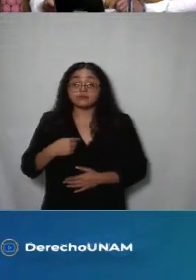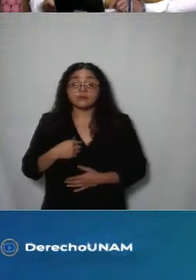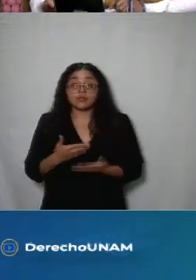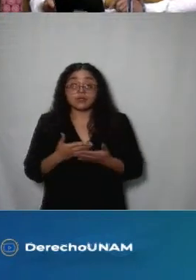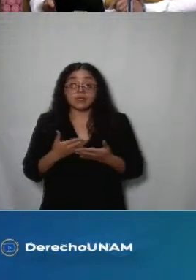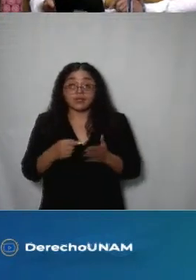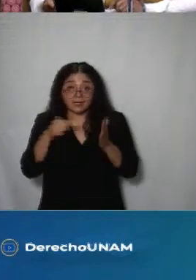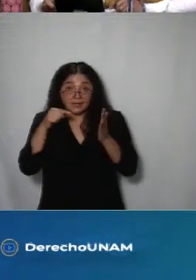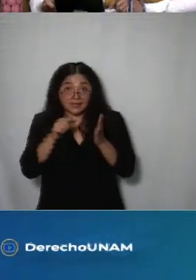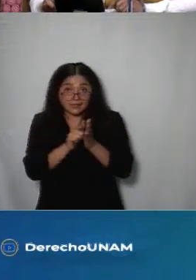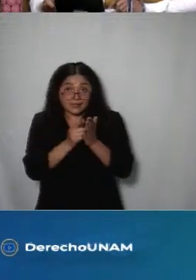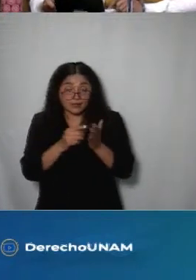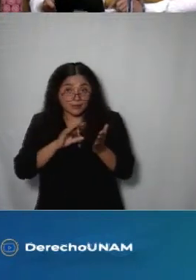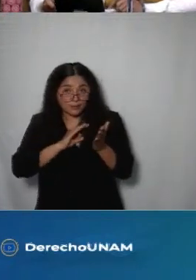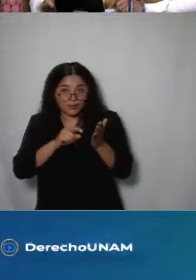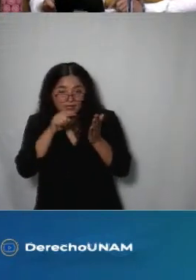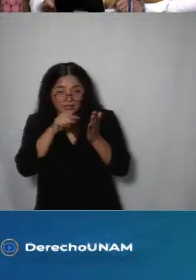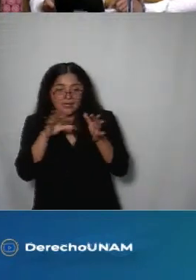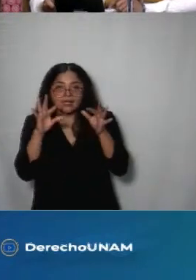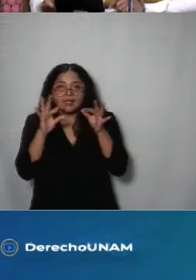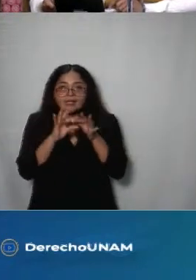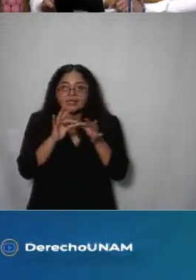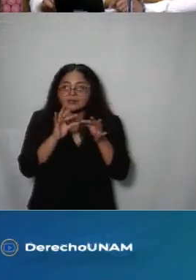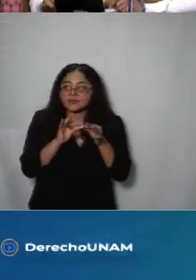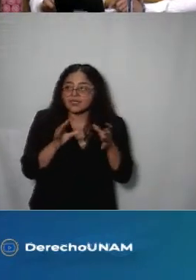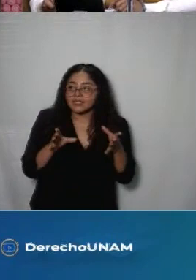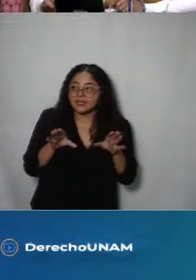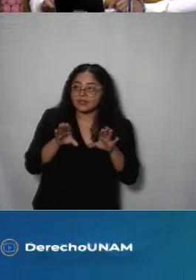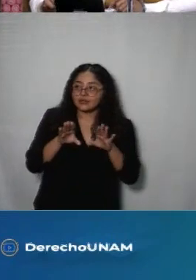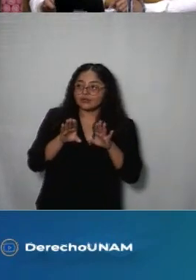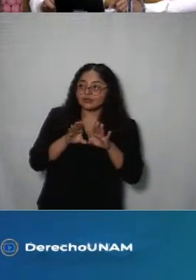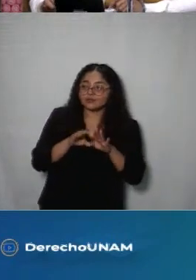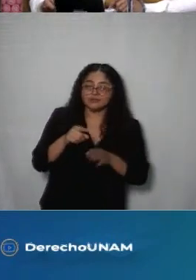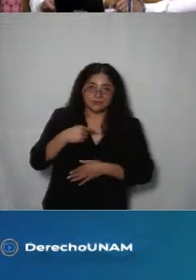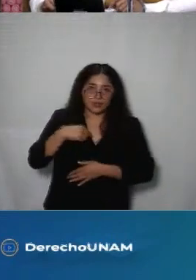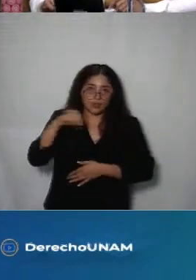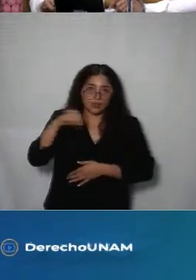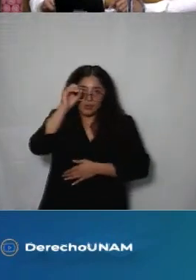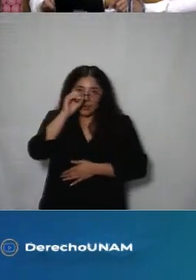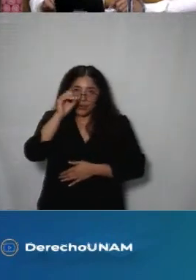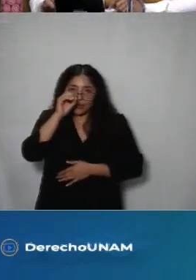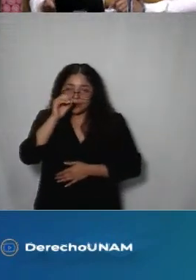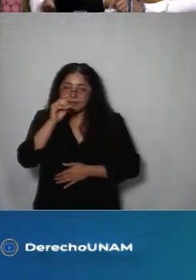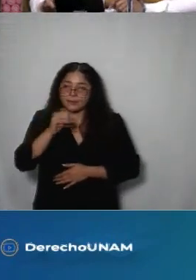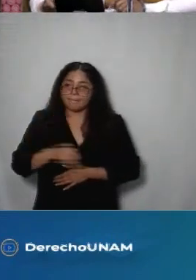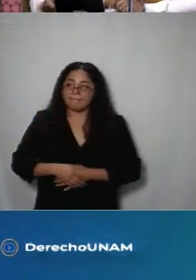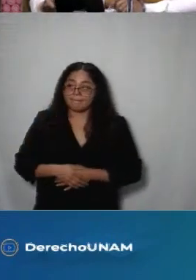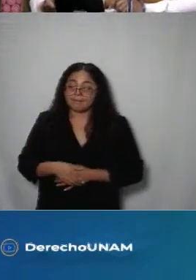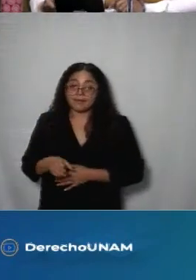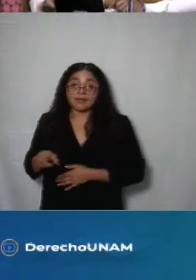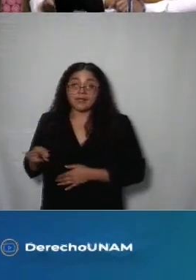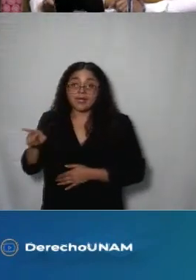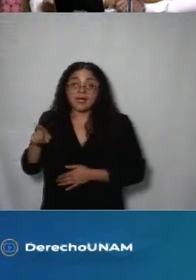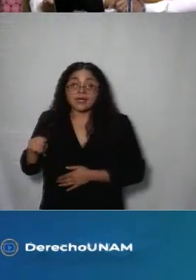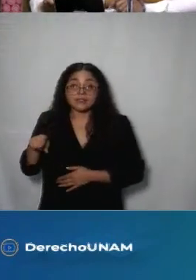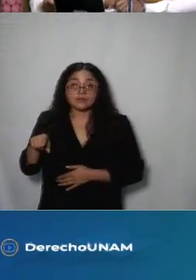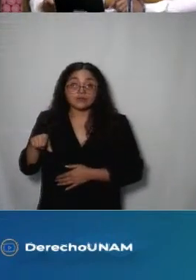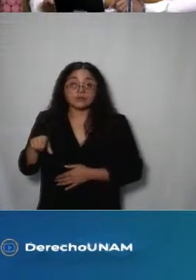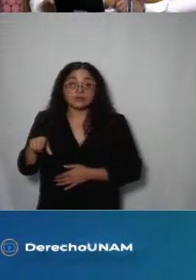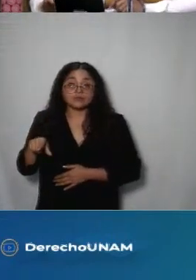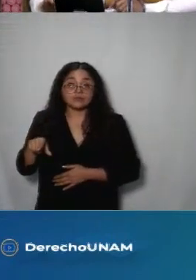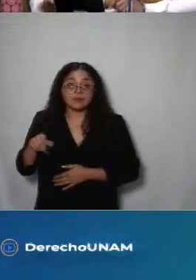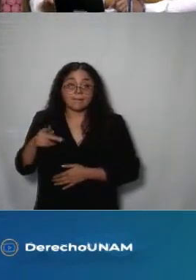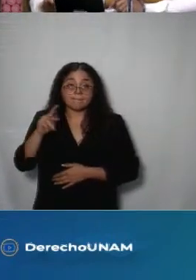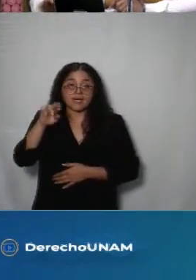honor de prologar la publicación en donde resalto que desde mi perspectiva y cito el Parlamento Abierto es una